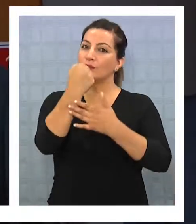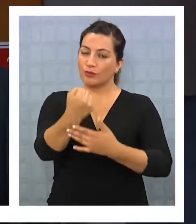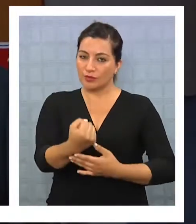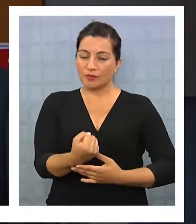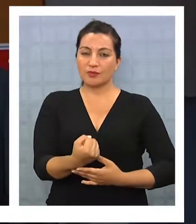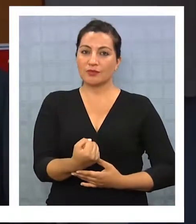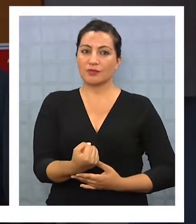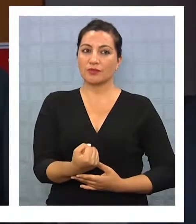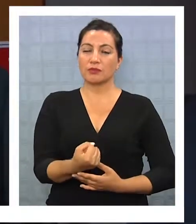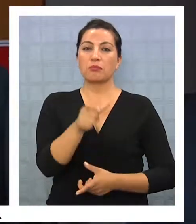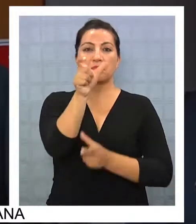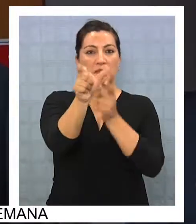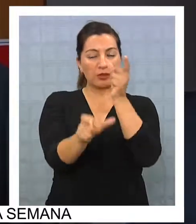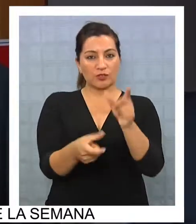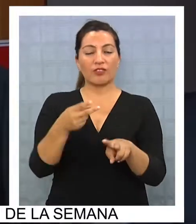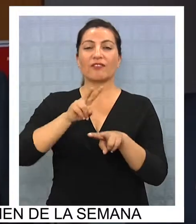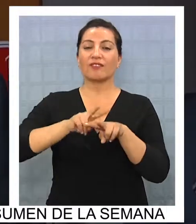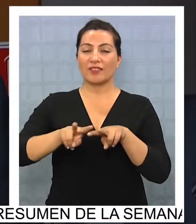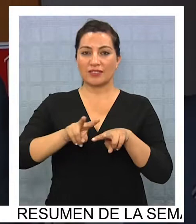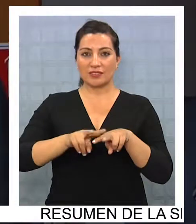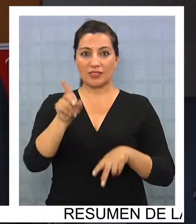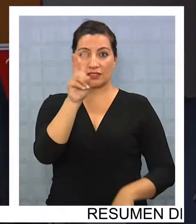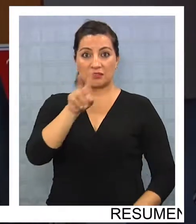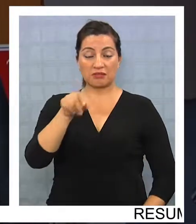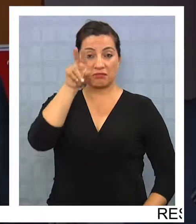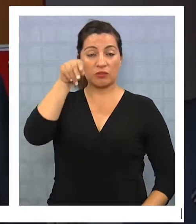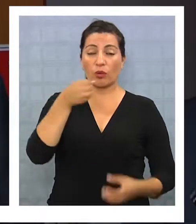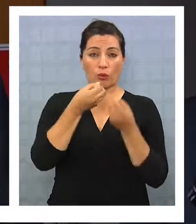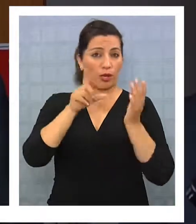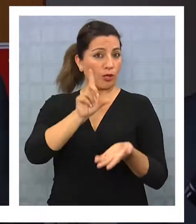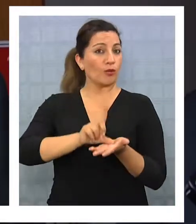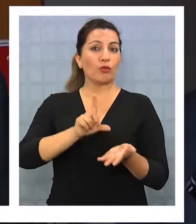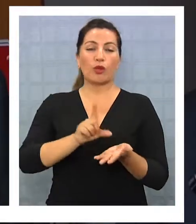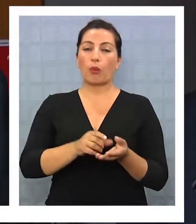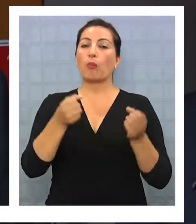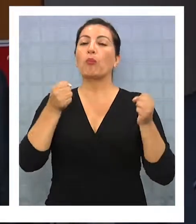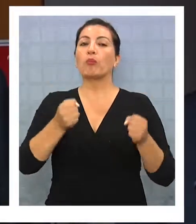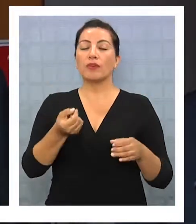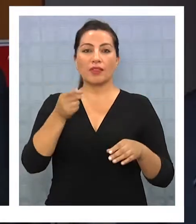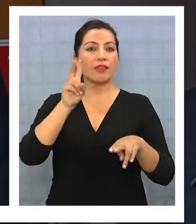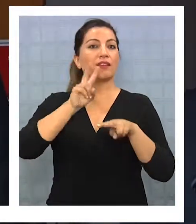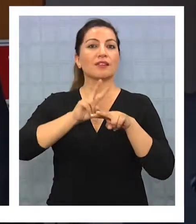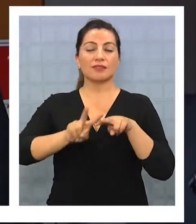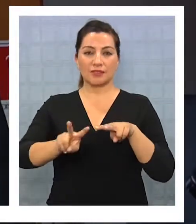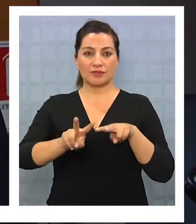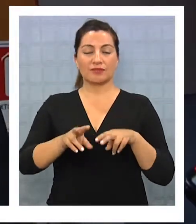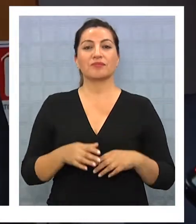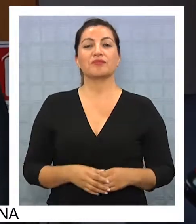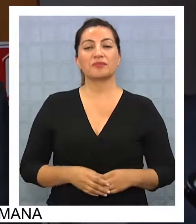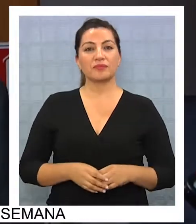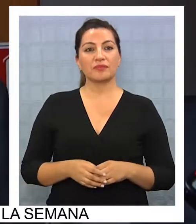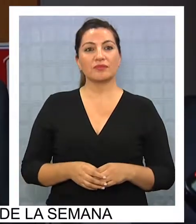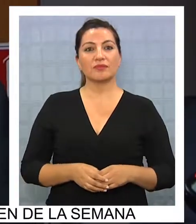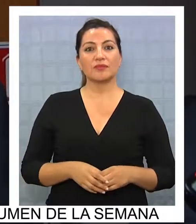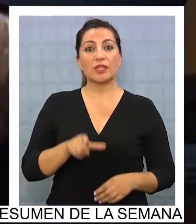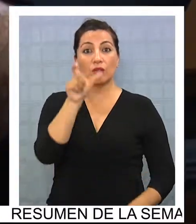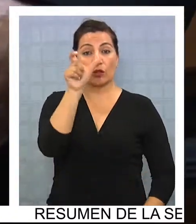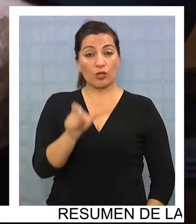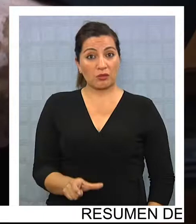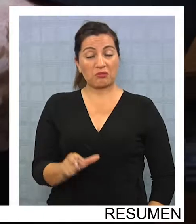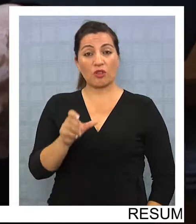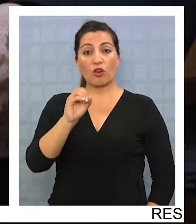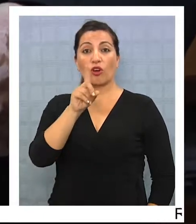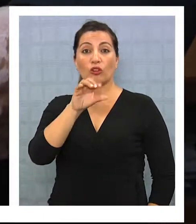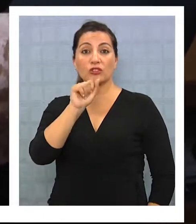va a ser de gran ayuda esto para el contribuyente, para que cualquier lugar, ¿no es cierto?, pueda acceder a la declaración.